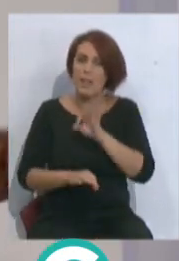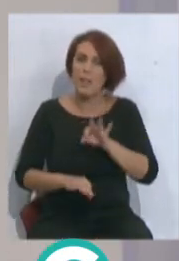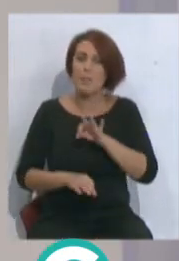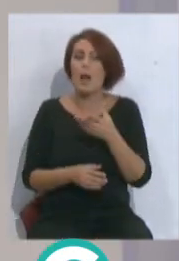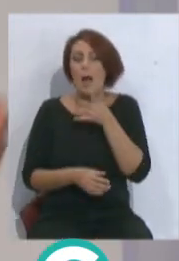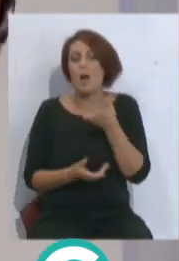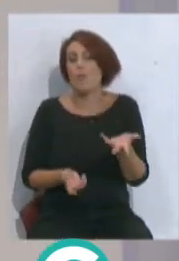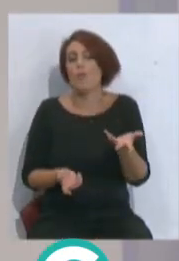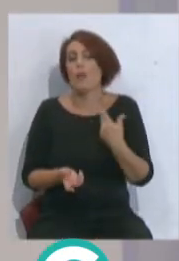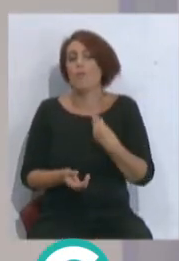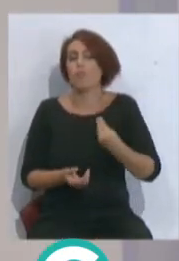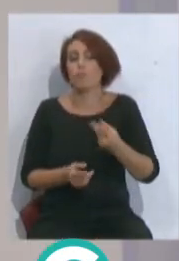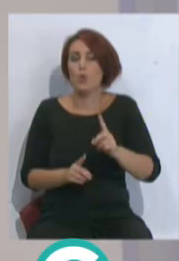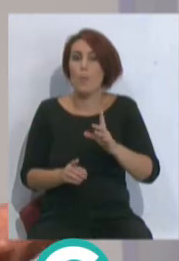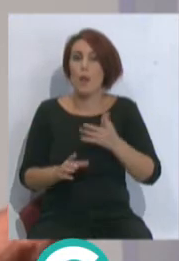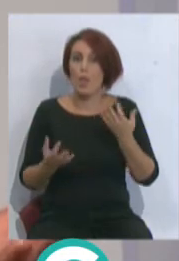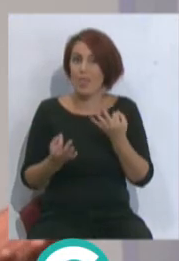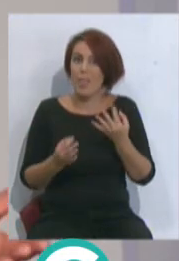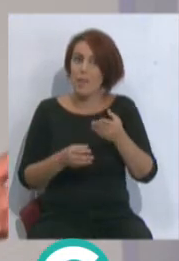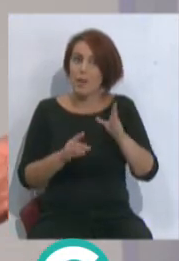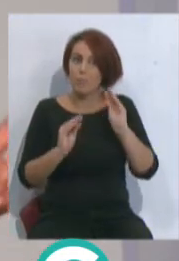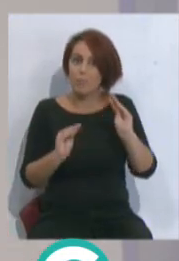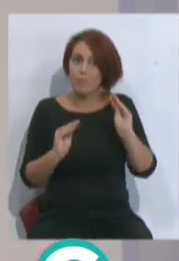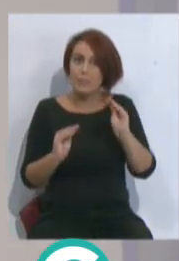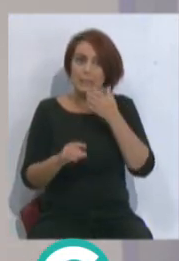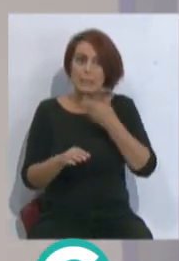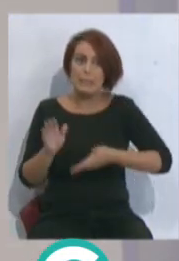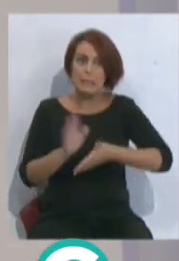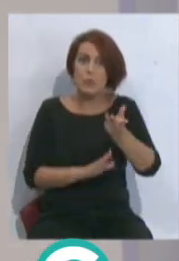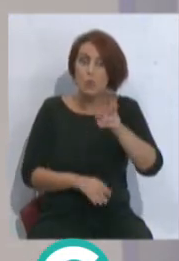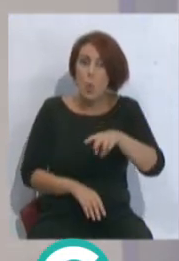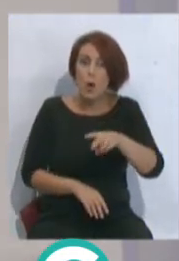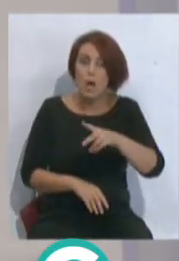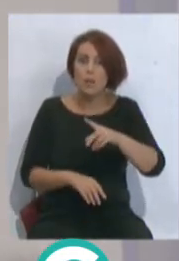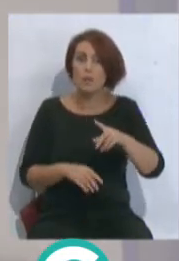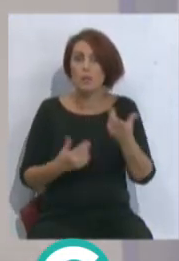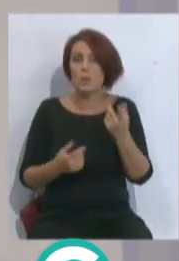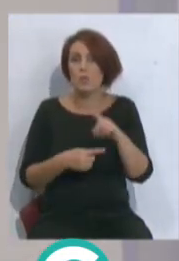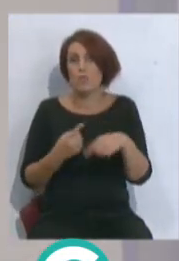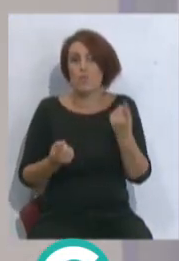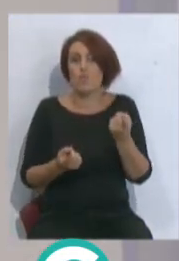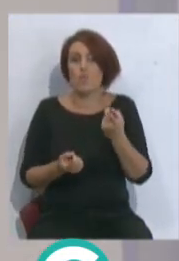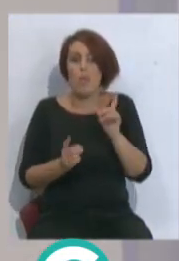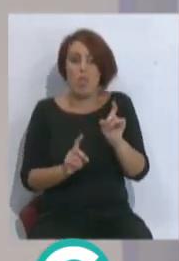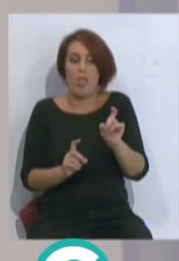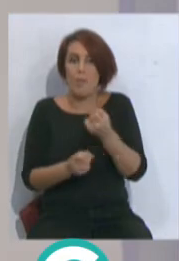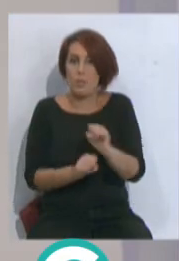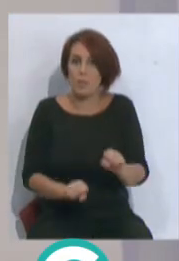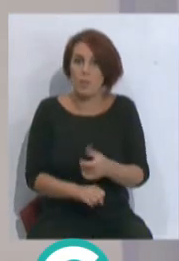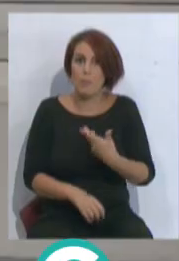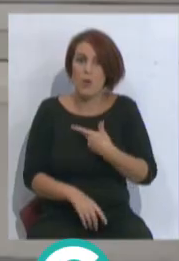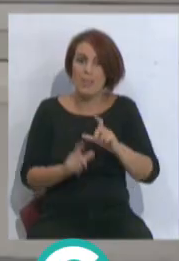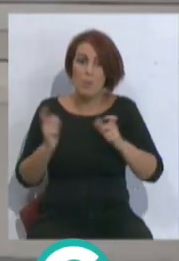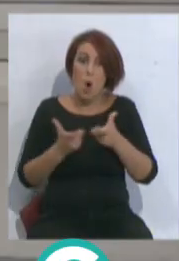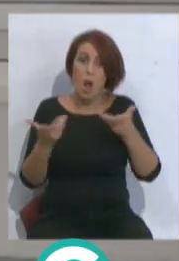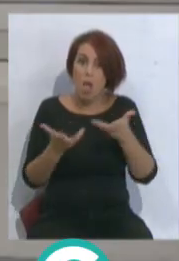darán sus frutos ahora, pero bueno, hay que echarlo a rodar porque si no, no salen nunca, no tenemos después lo que queremos alcanzar. Con tanta urgencia, todos los equipos, con tanta